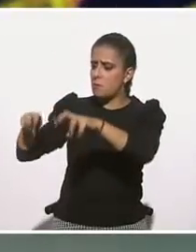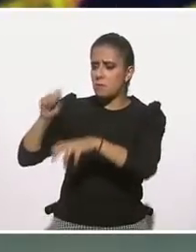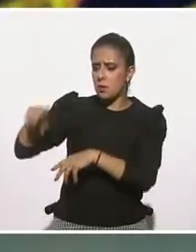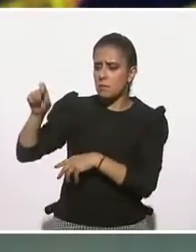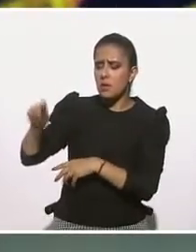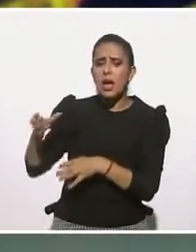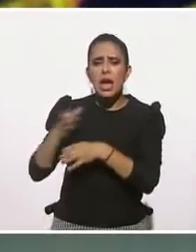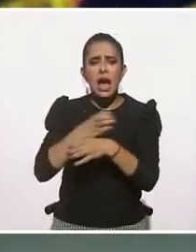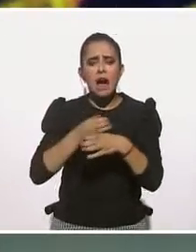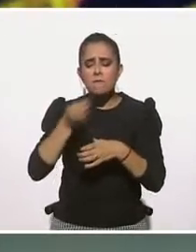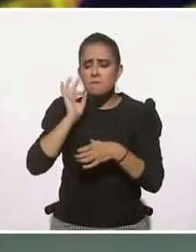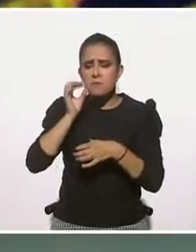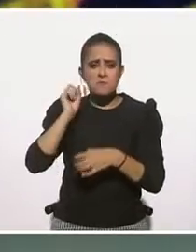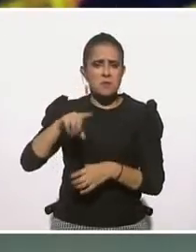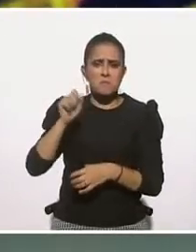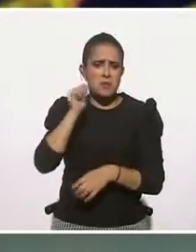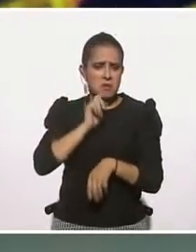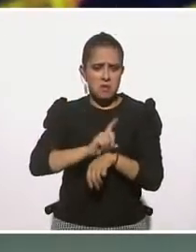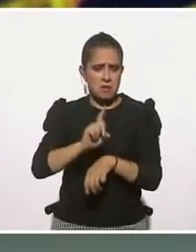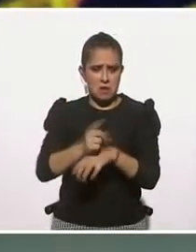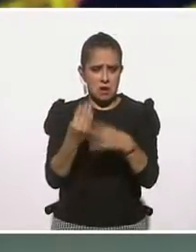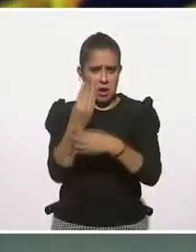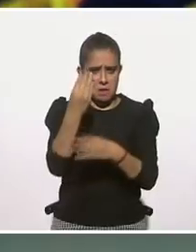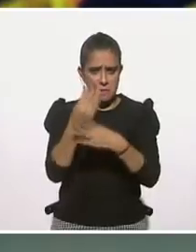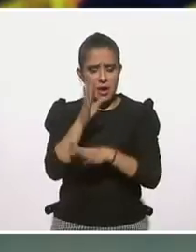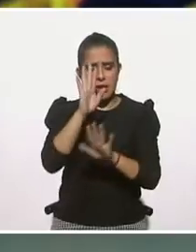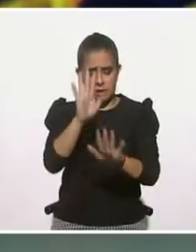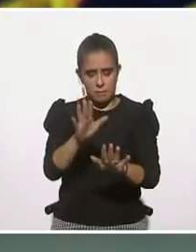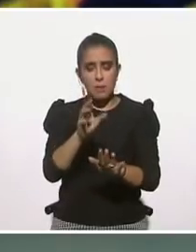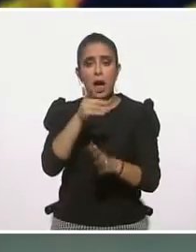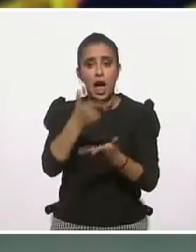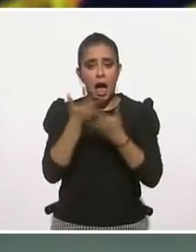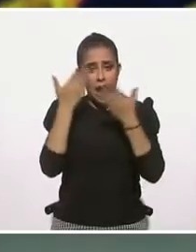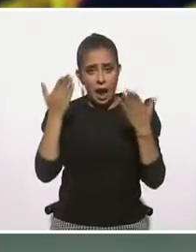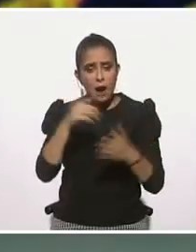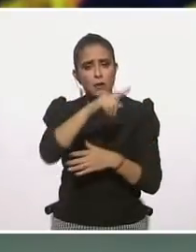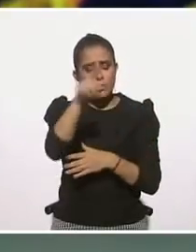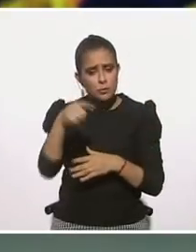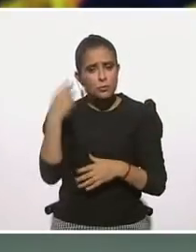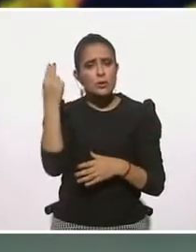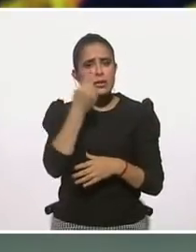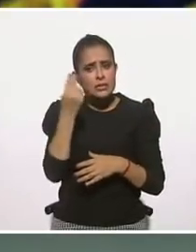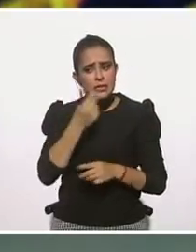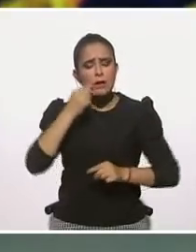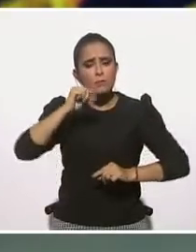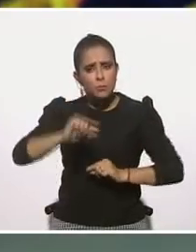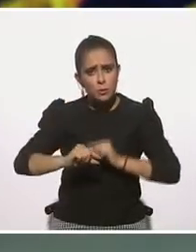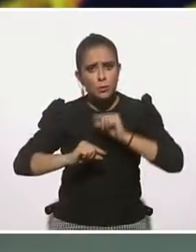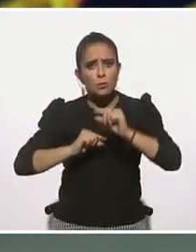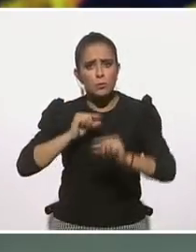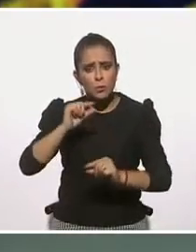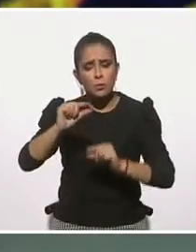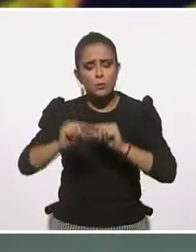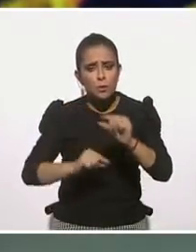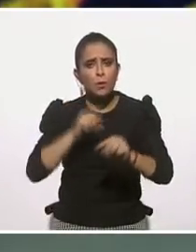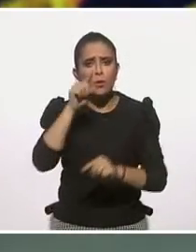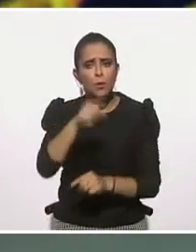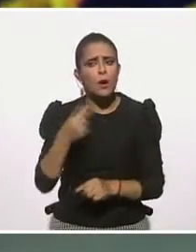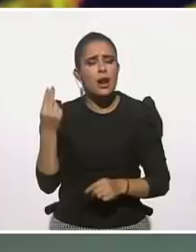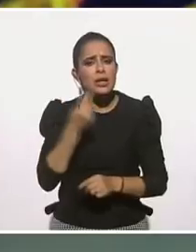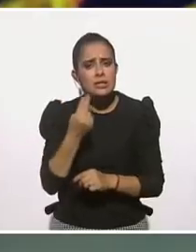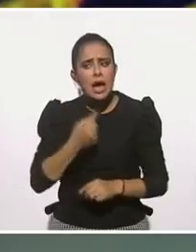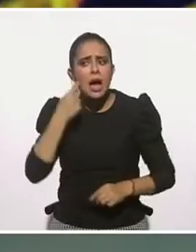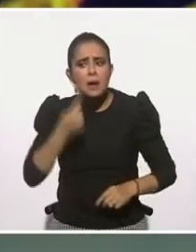siempre. Mi recomendación sería hagan sostenibles y empiecen a empujar sosteniblemente las cosas. Busquen siempre